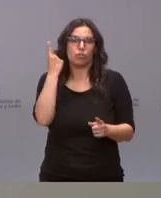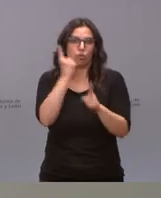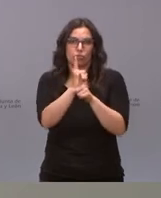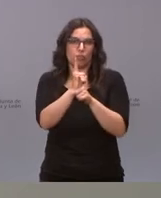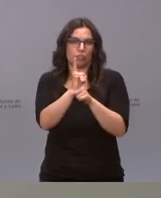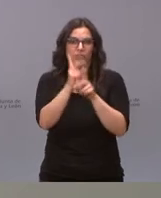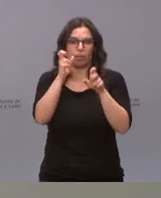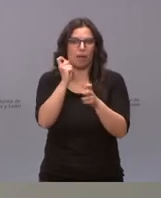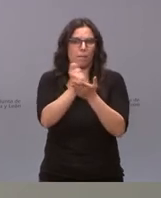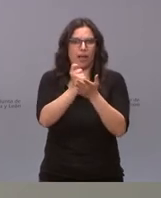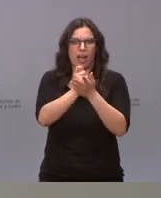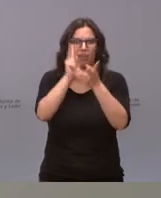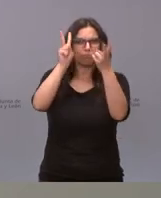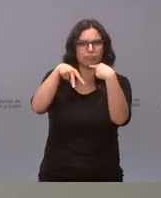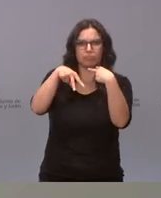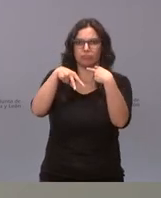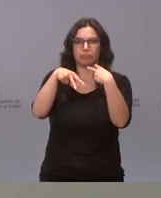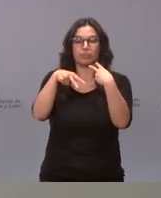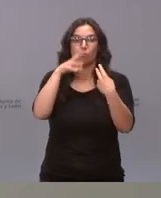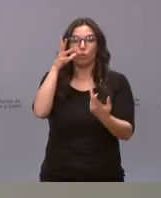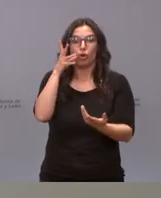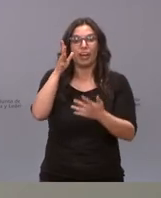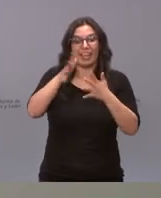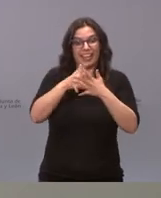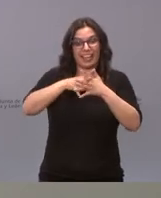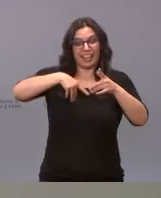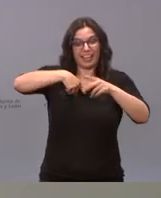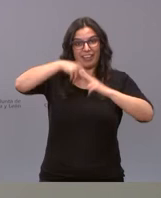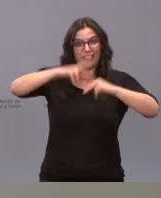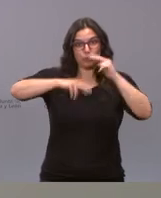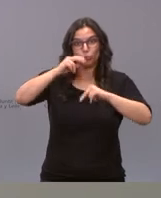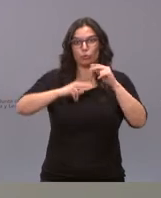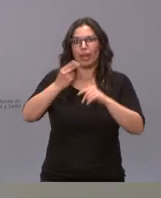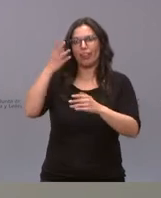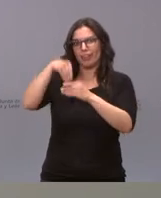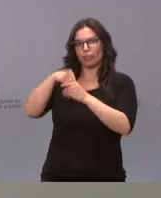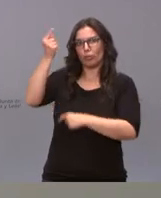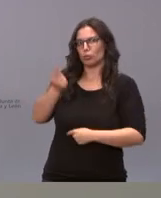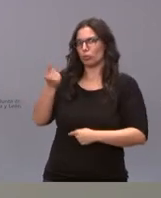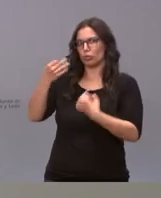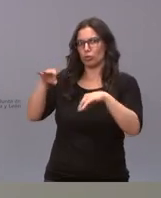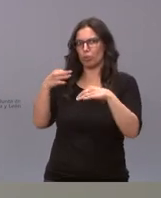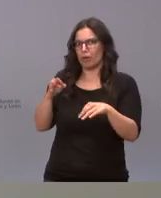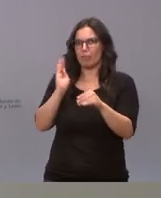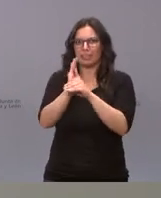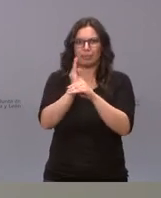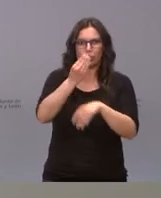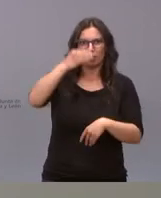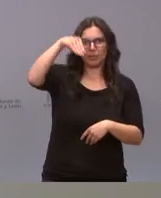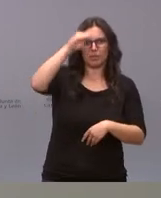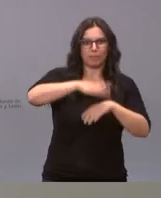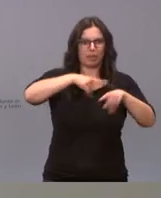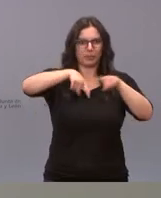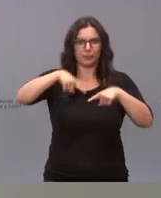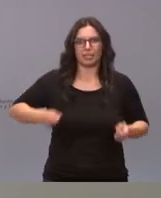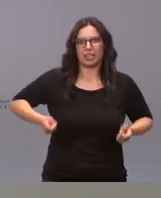entendemos que el mantenimiento de las infraestructuras tiene que hacerse en el marco presupuestario ordinario incrementar los costes de la movilidad